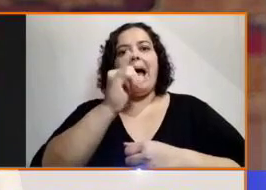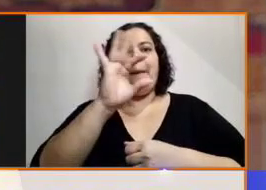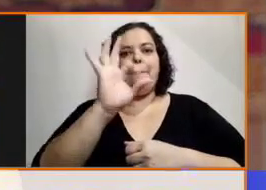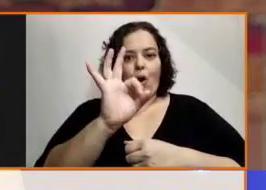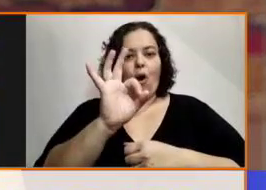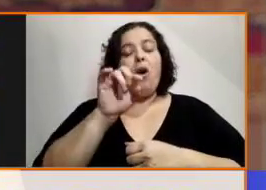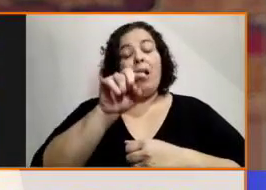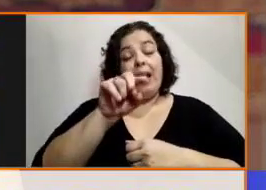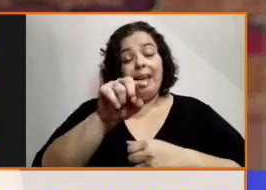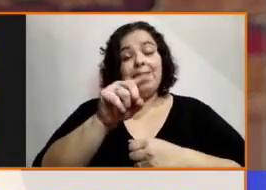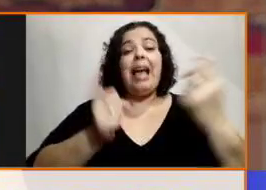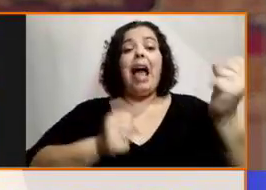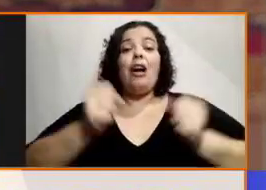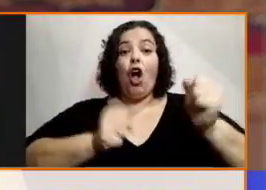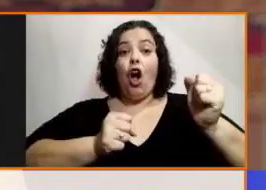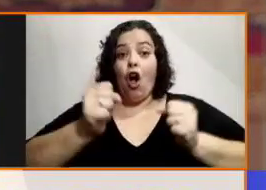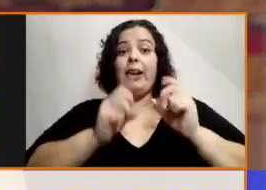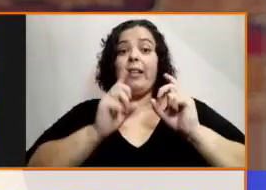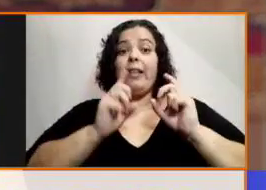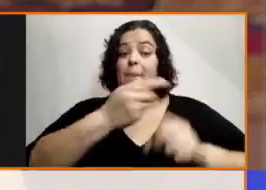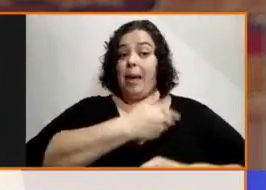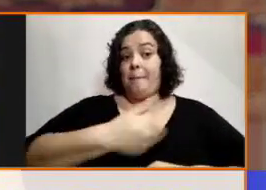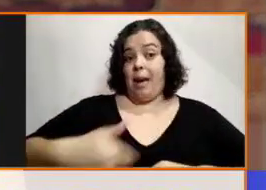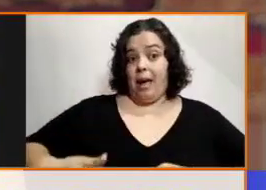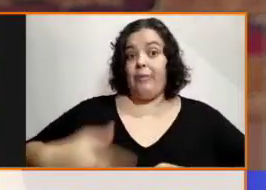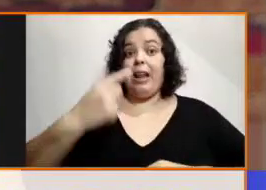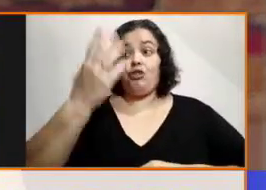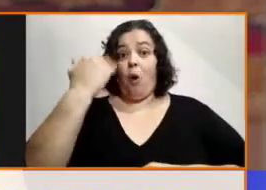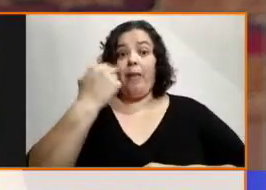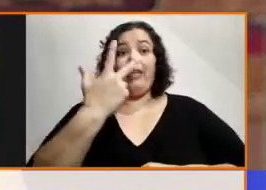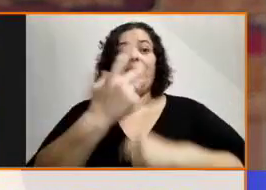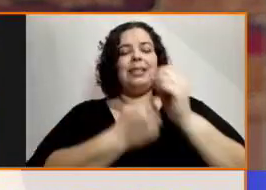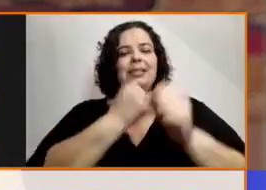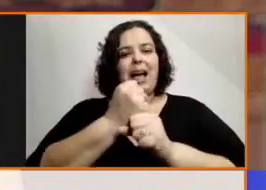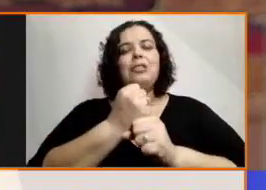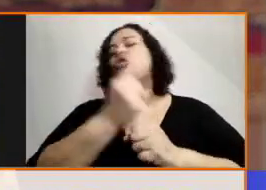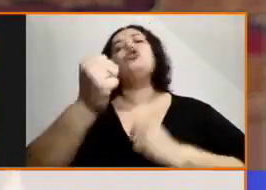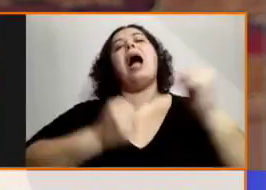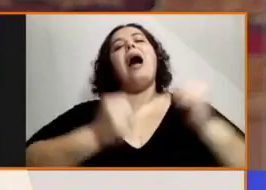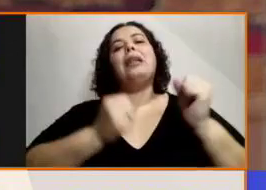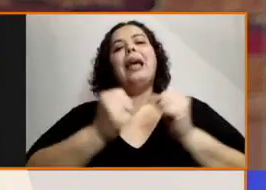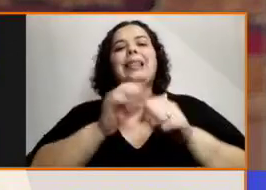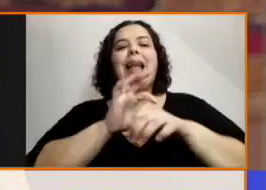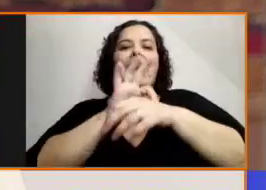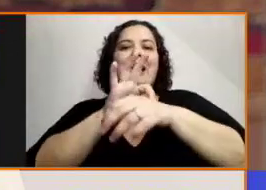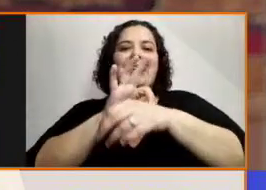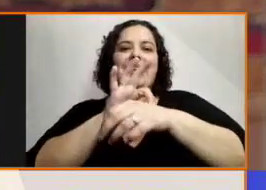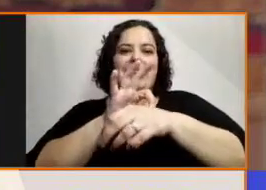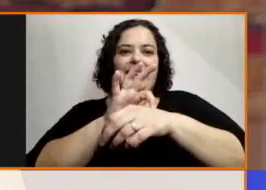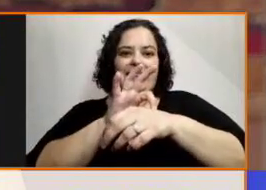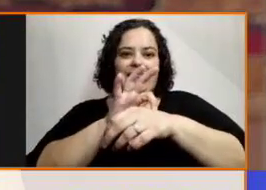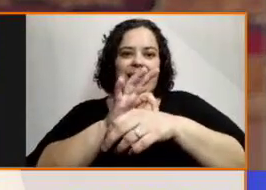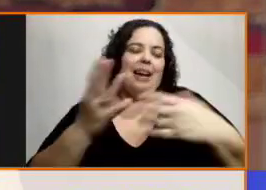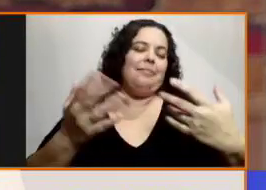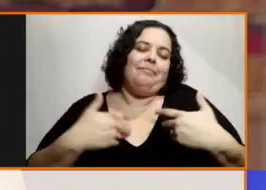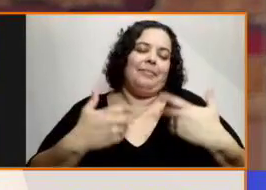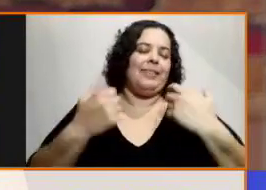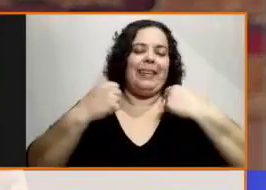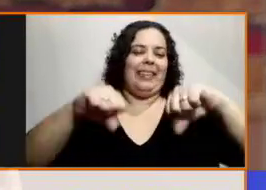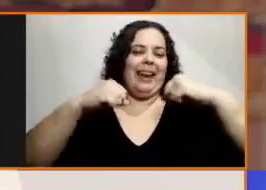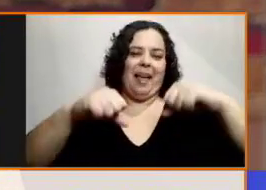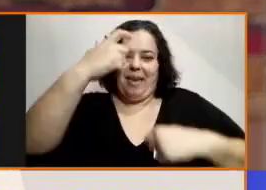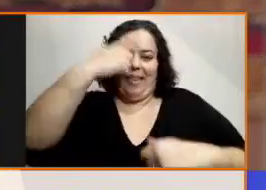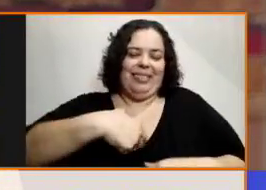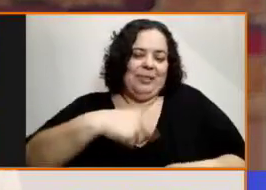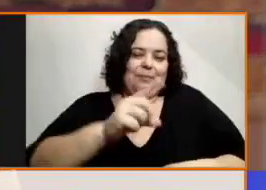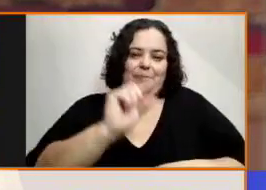durante tres años atleta guía, que lo hice más con corazón que con entrenamiento, la verdad. Y bueno, Laura me